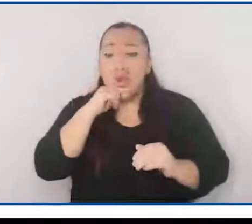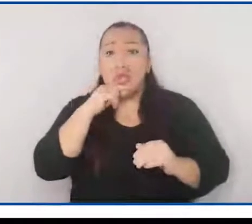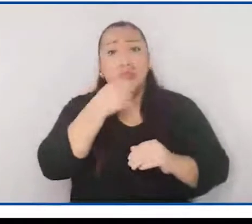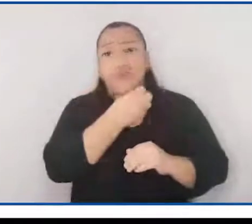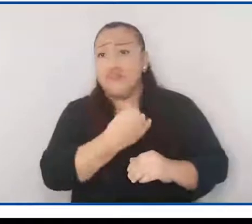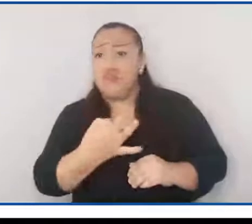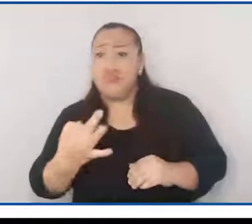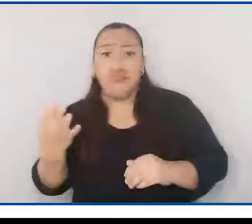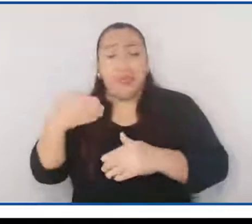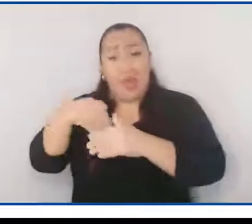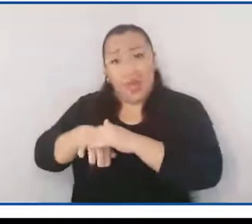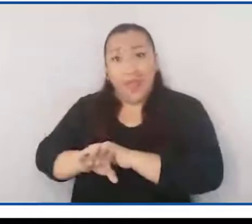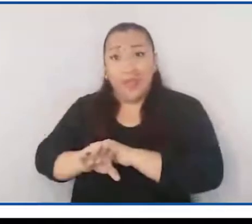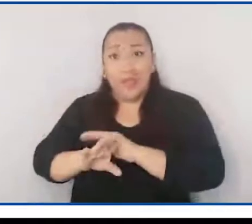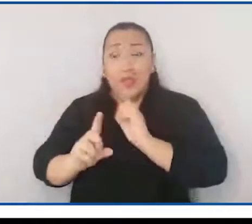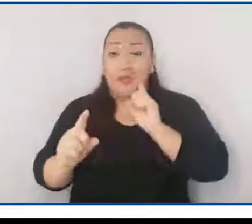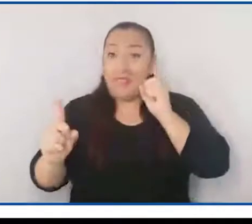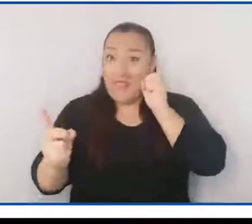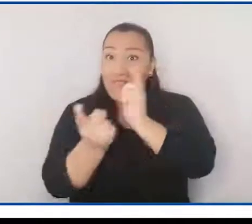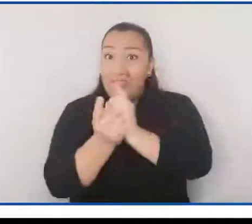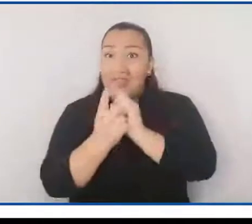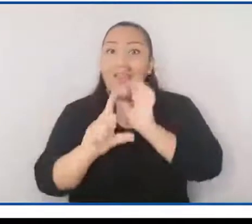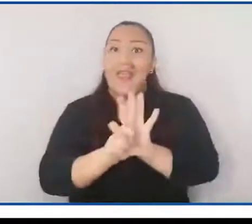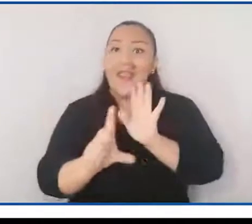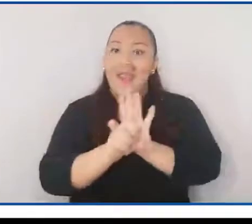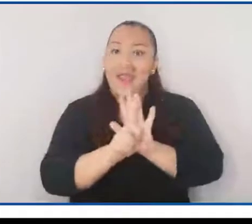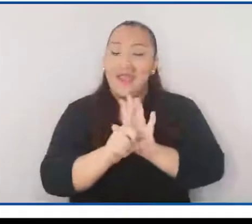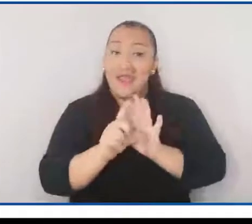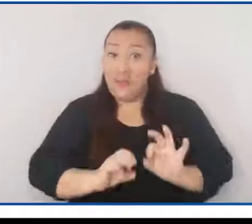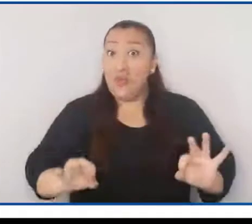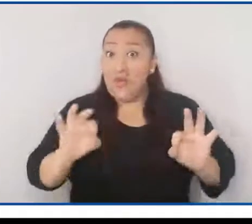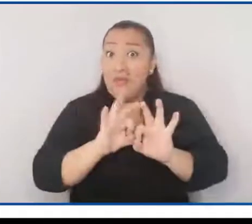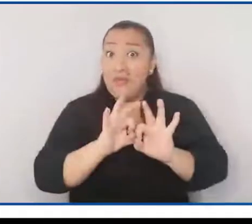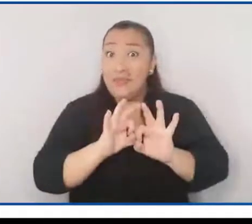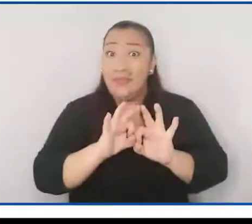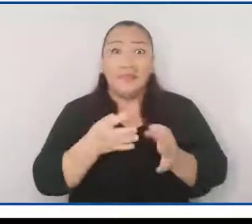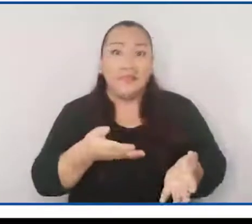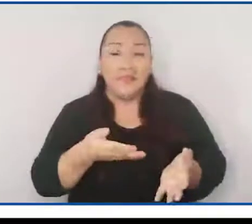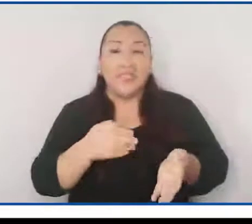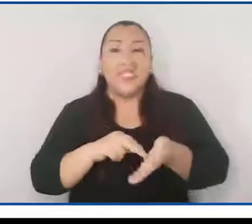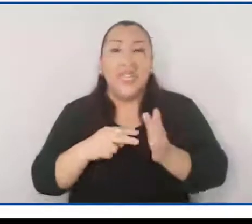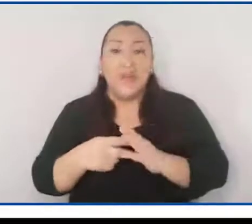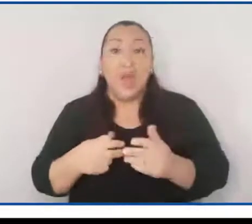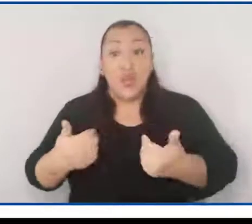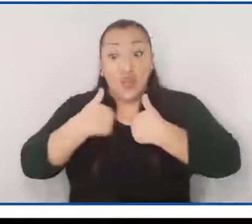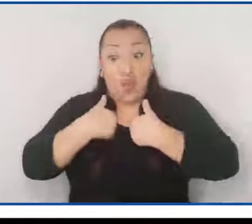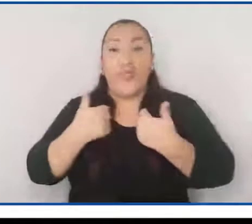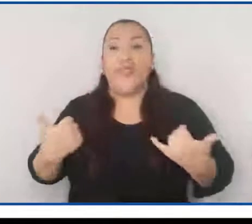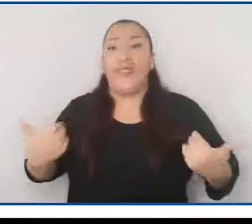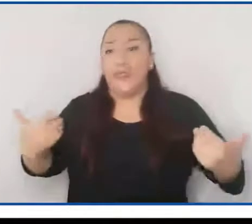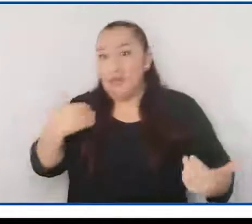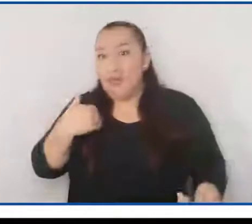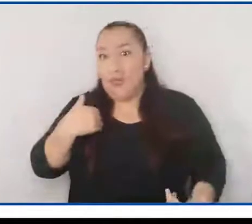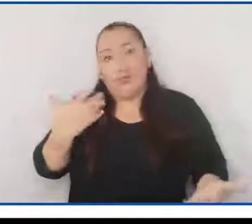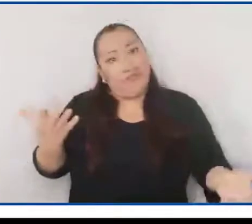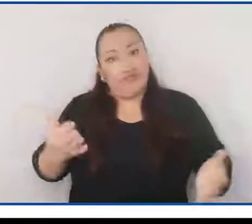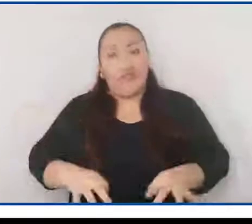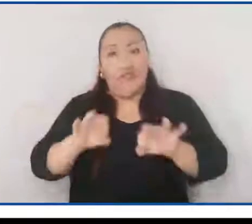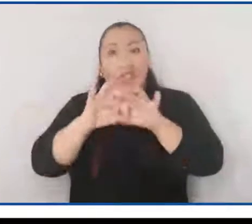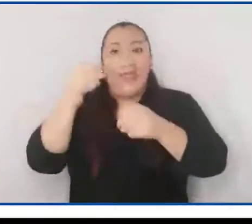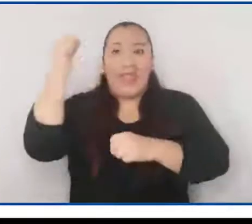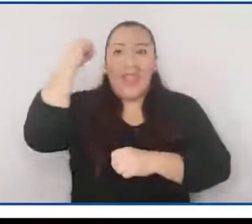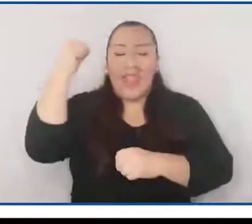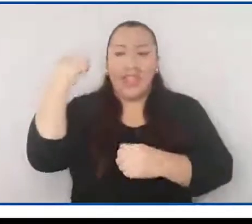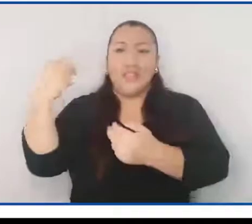las y los demás miembros ante la ley. Por ello, se le atribuyen derechos y deberes,